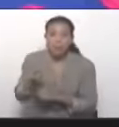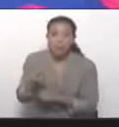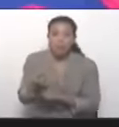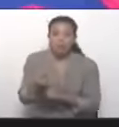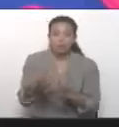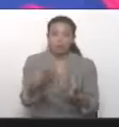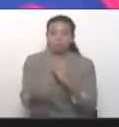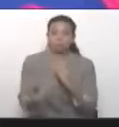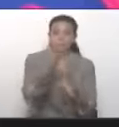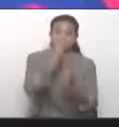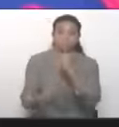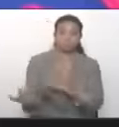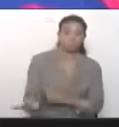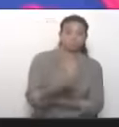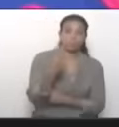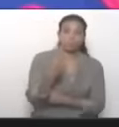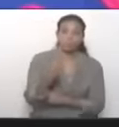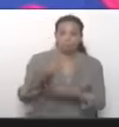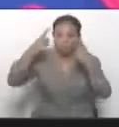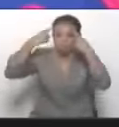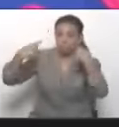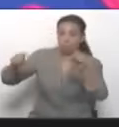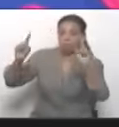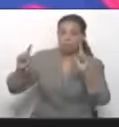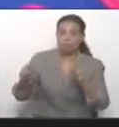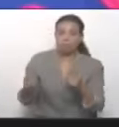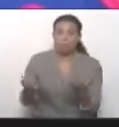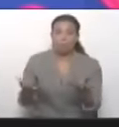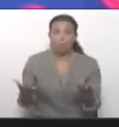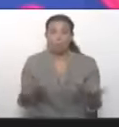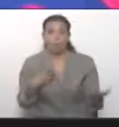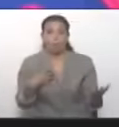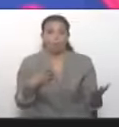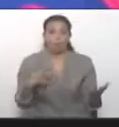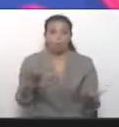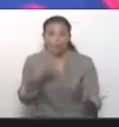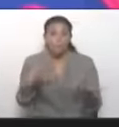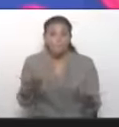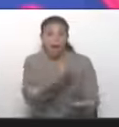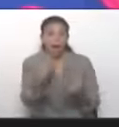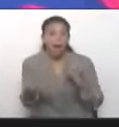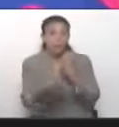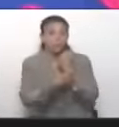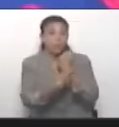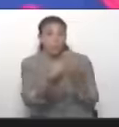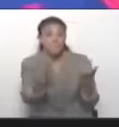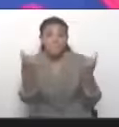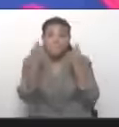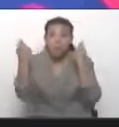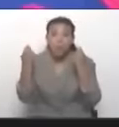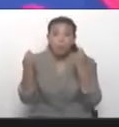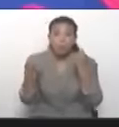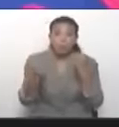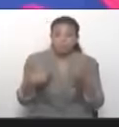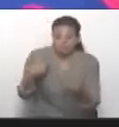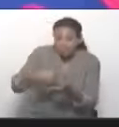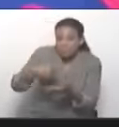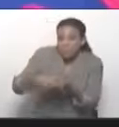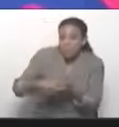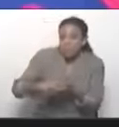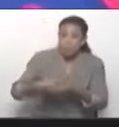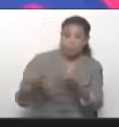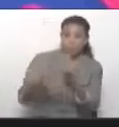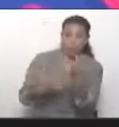Y después los abandonaron. Los llevaron a la aventura de Guaidó y les prometieron el cielo y el